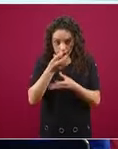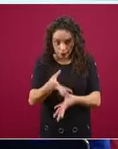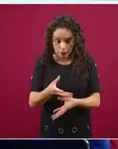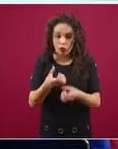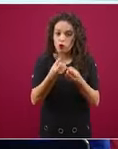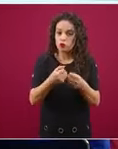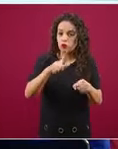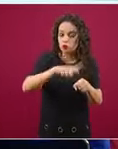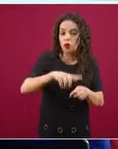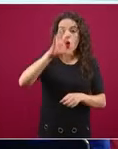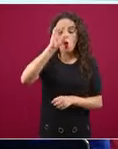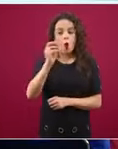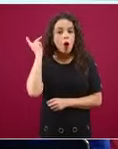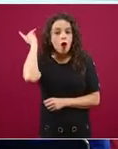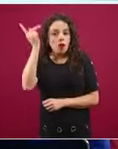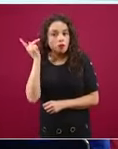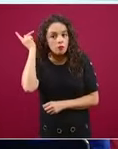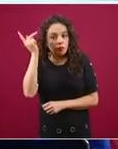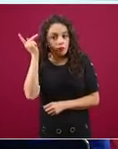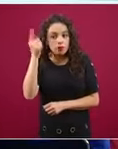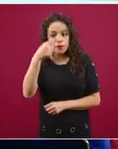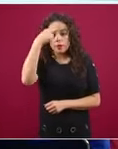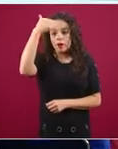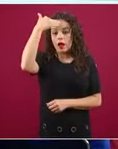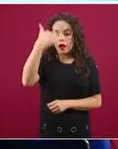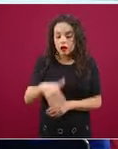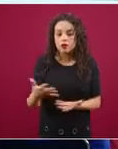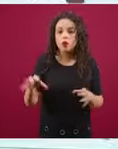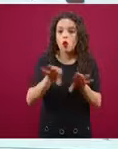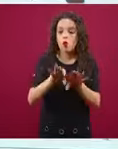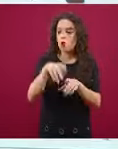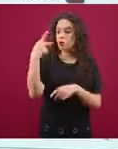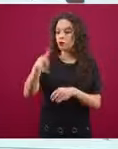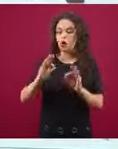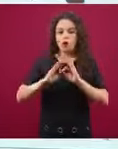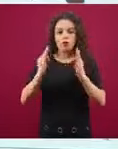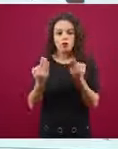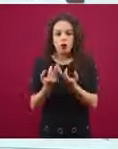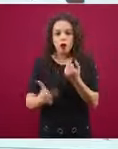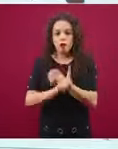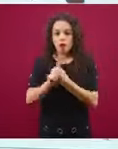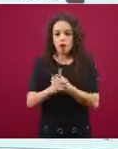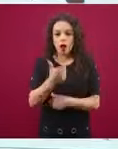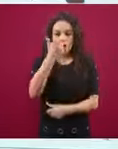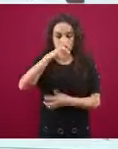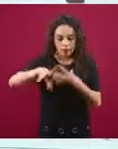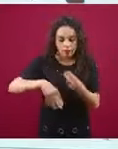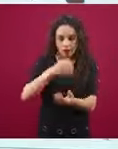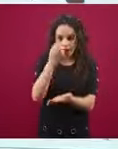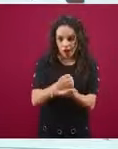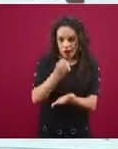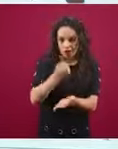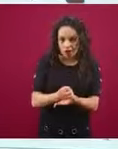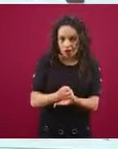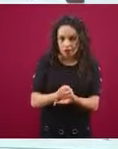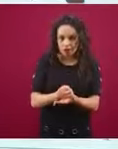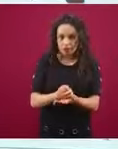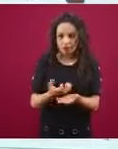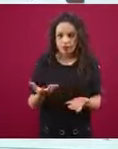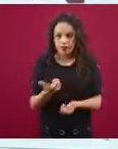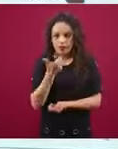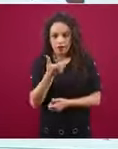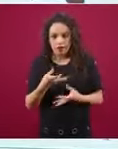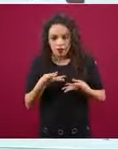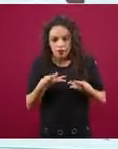para ver sus redes sociales, para ver su situación económica, para ver cómo pueden hacer para enlazarse con programas